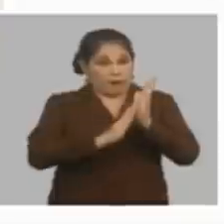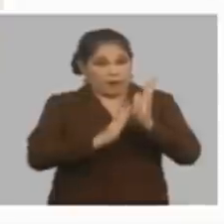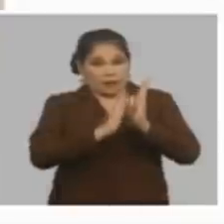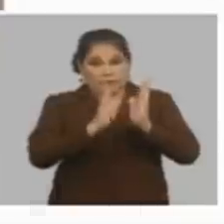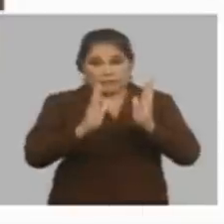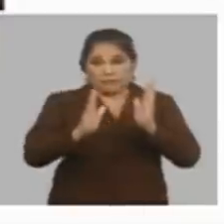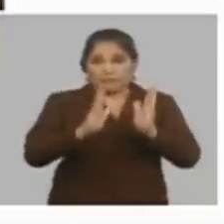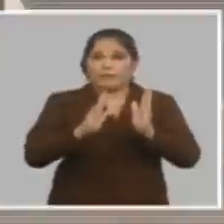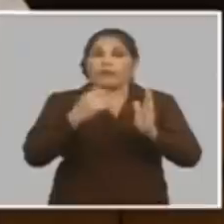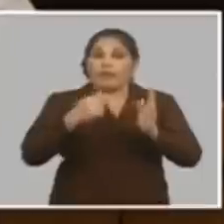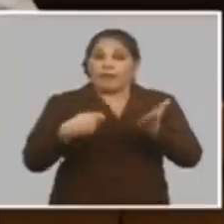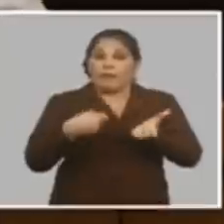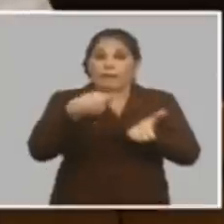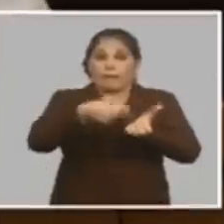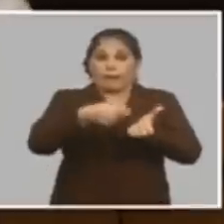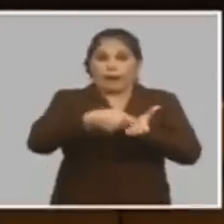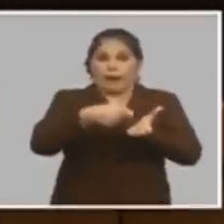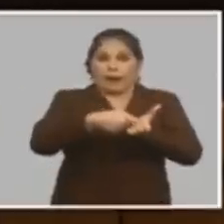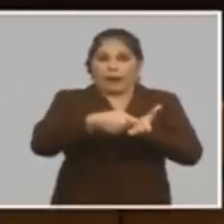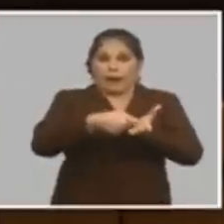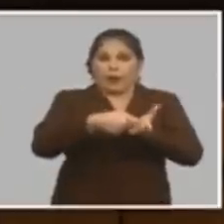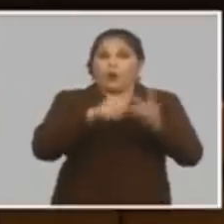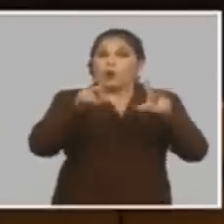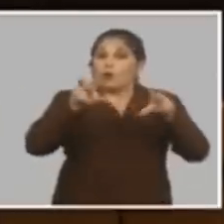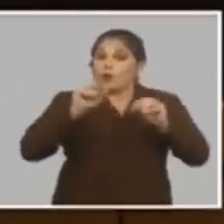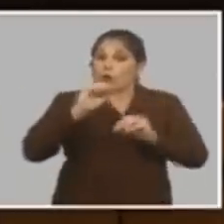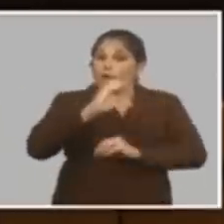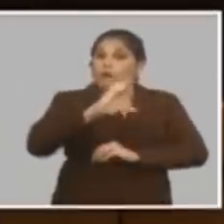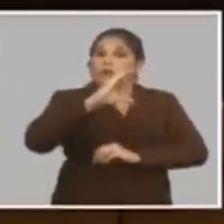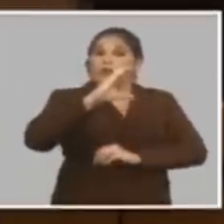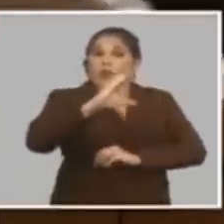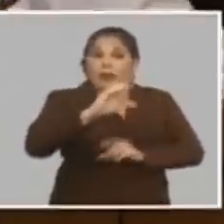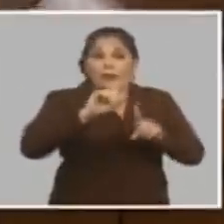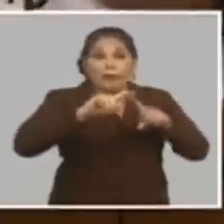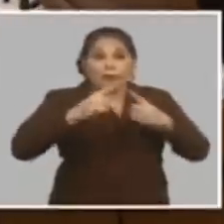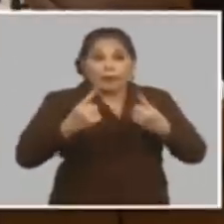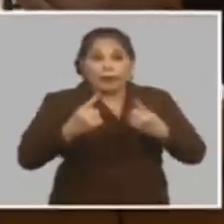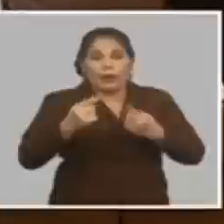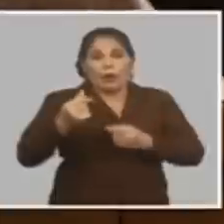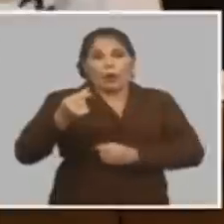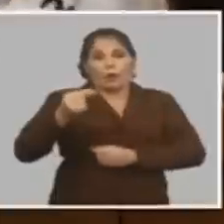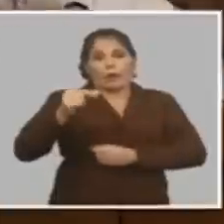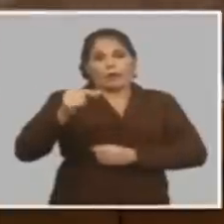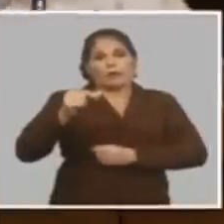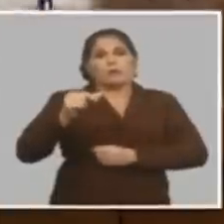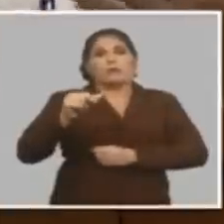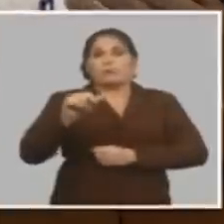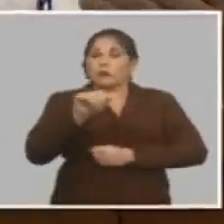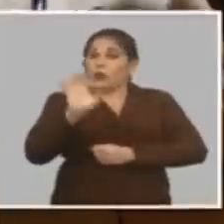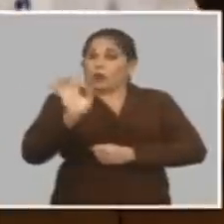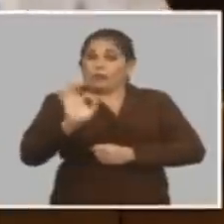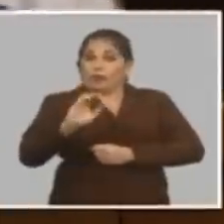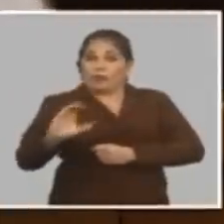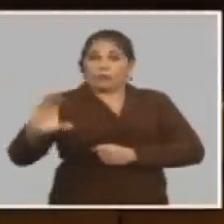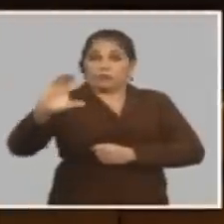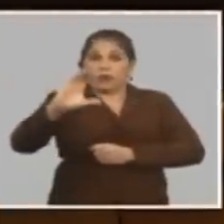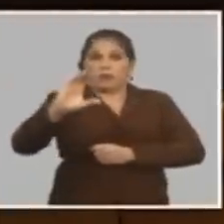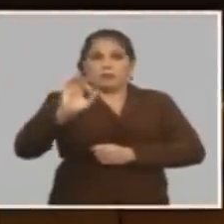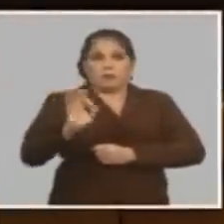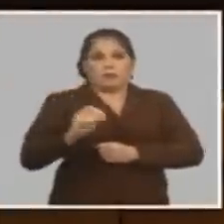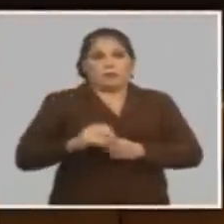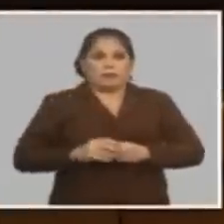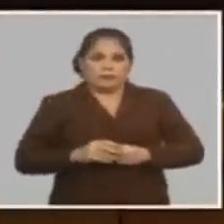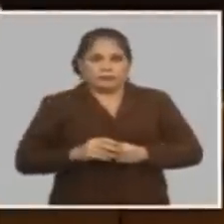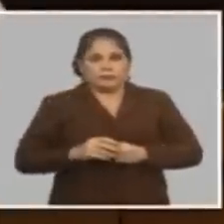tiene que pagar los nuevos salarios sin embargo los precios fueron que no tenían incluido ese